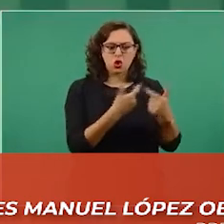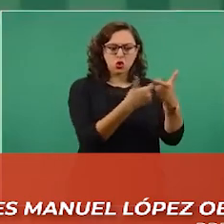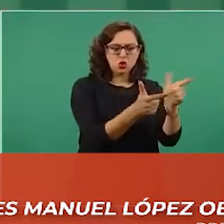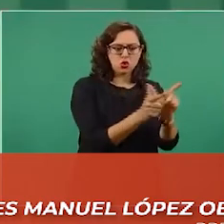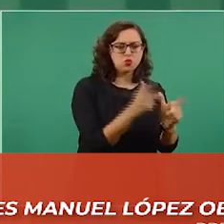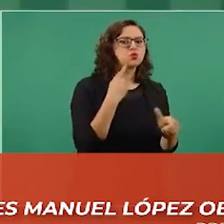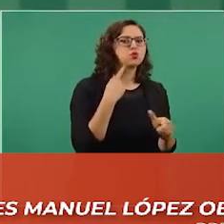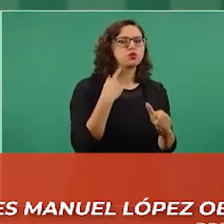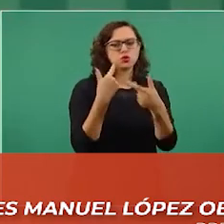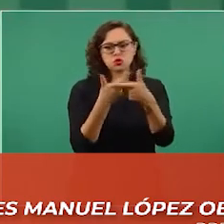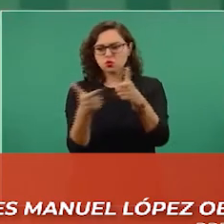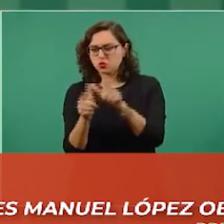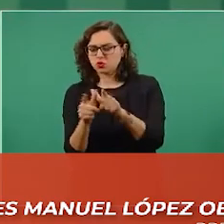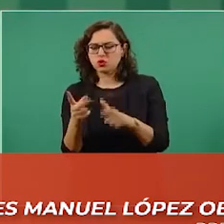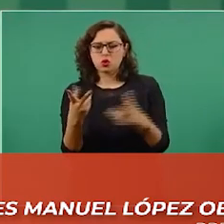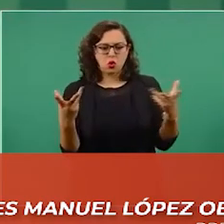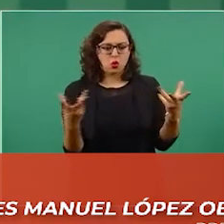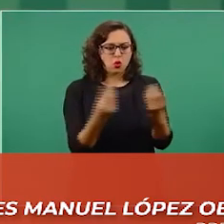en Sonora